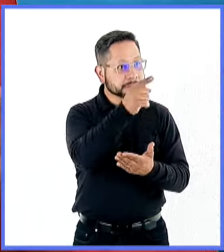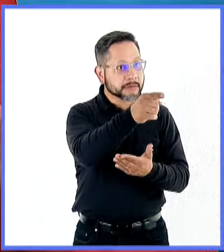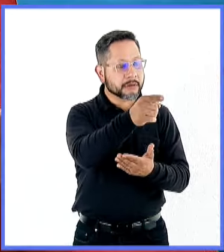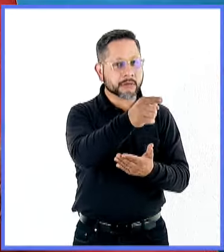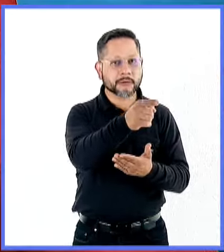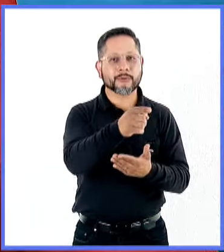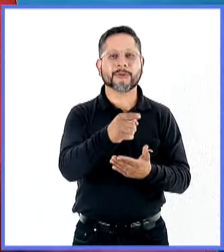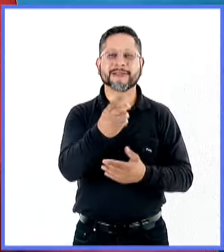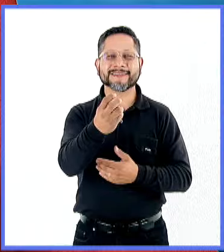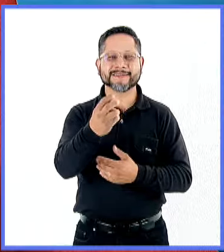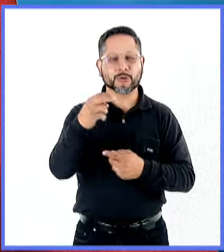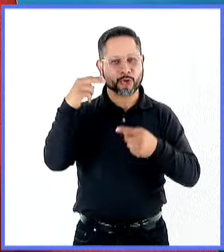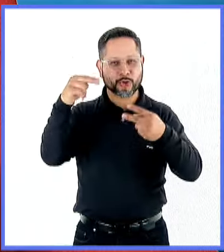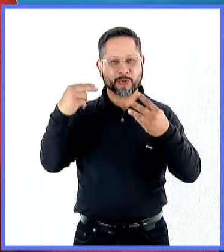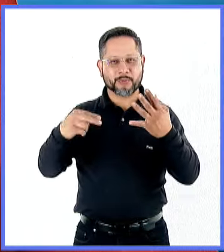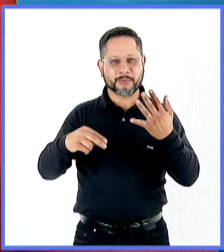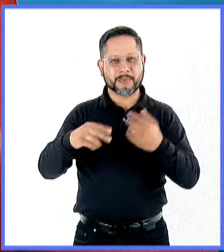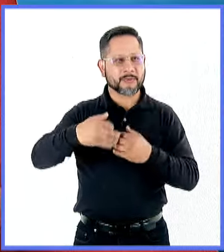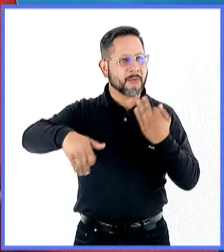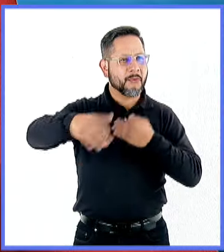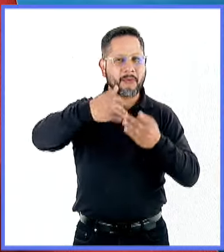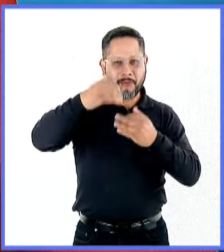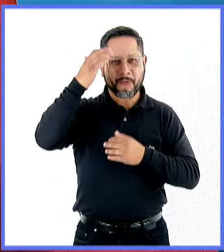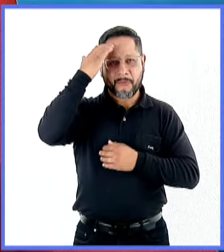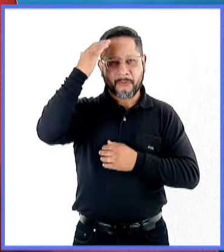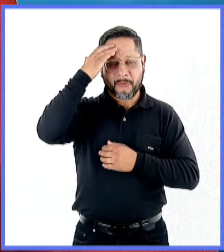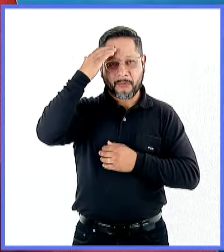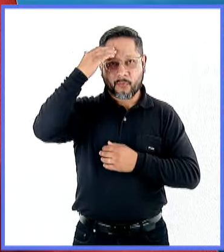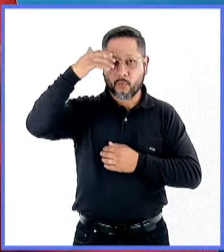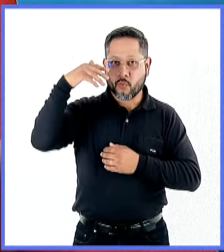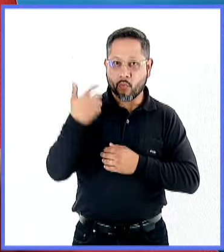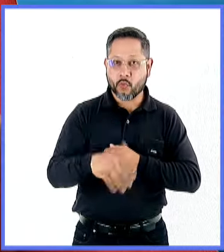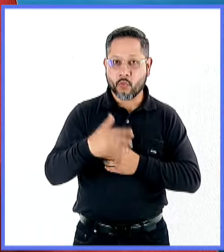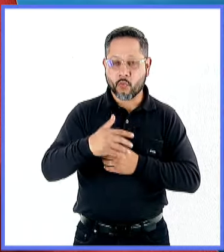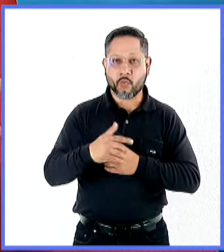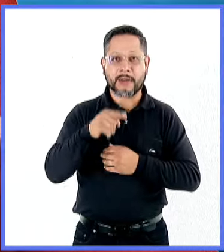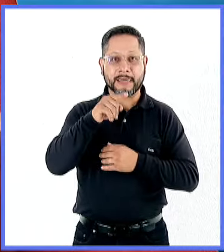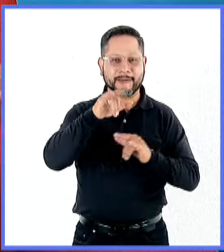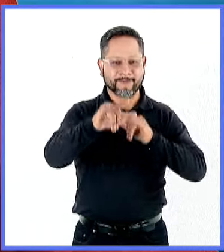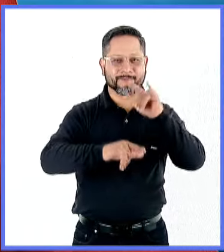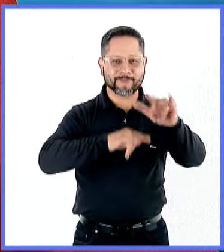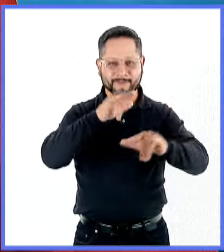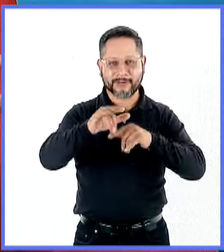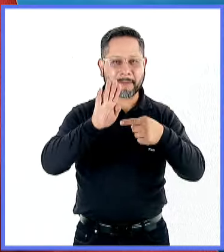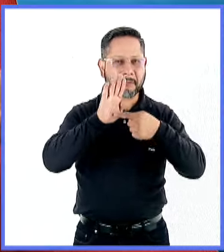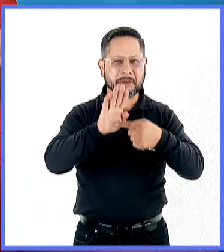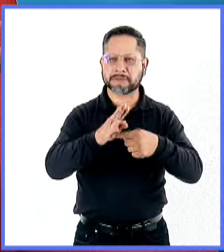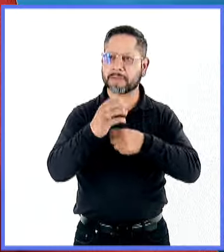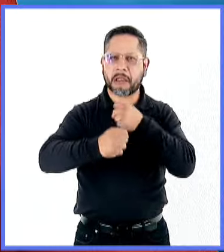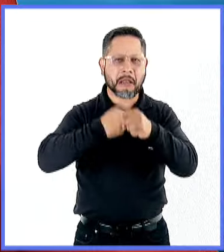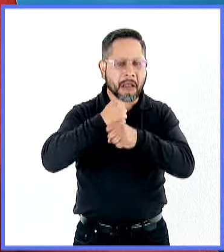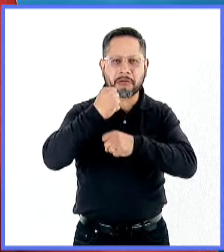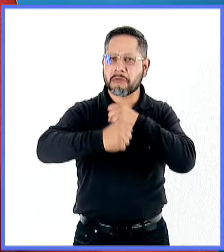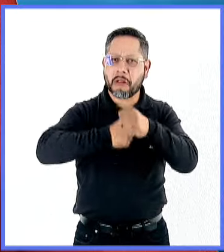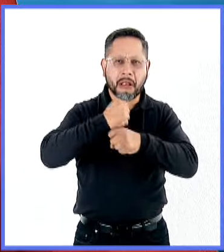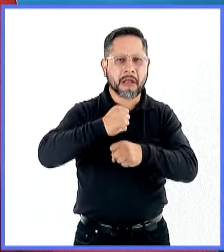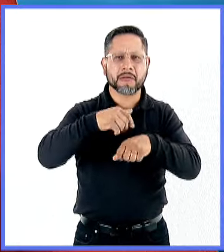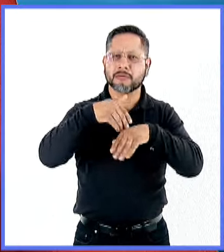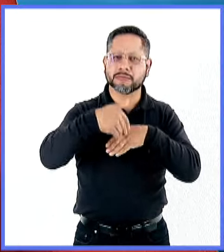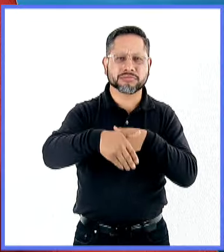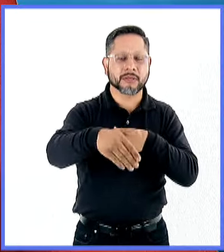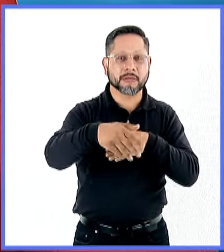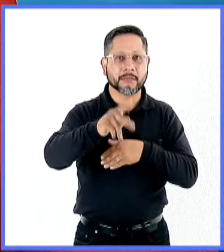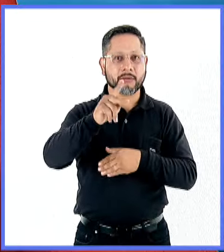grandes nombres que son visitantes, ha sido a la feria, y que lo han hecho a lo largo de ya varias décadas, de muchos años,